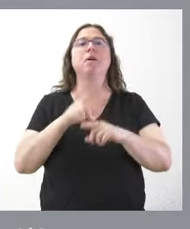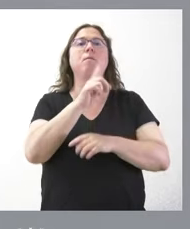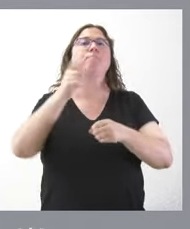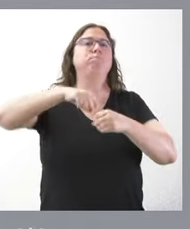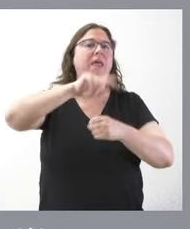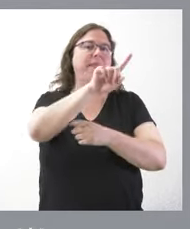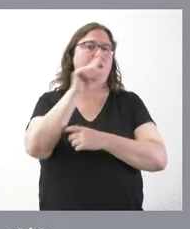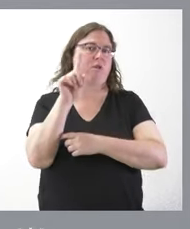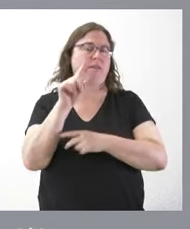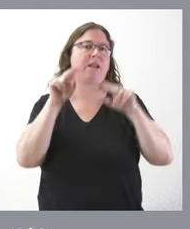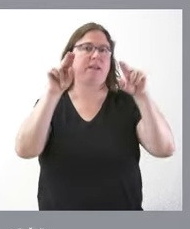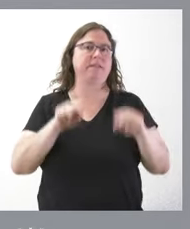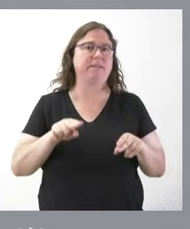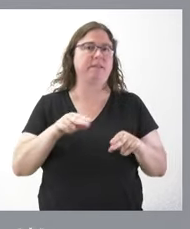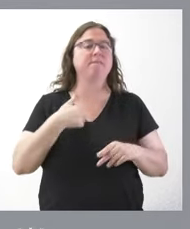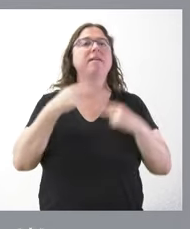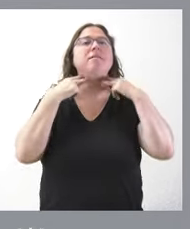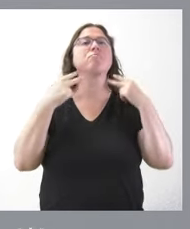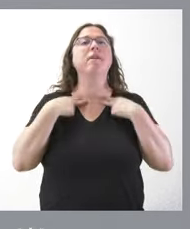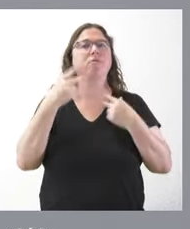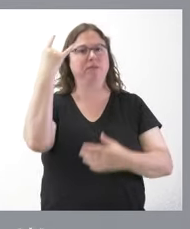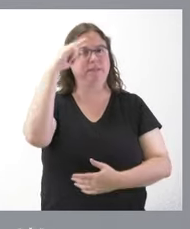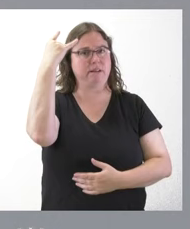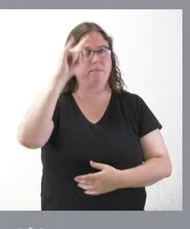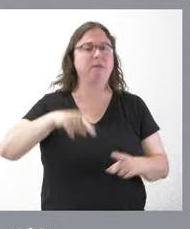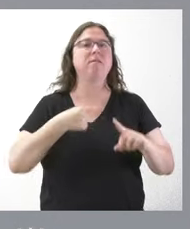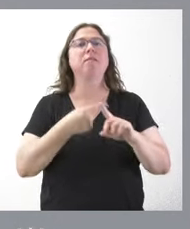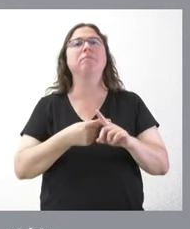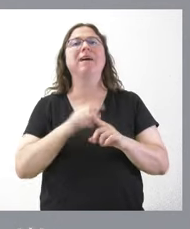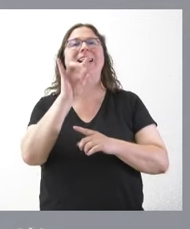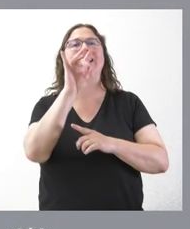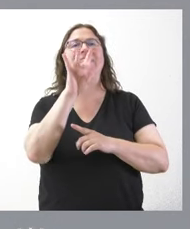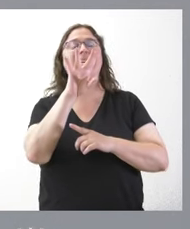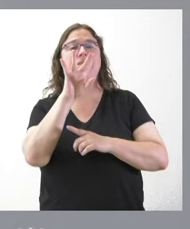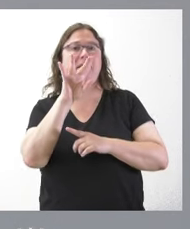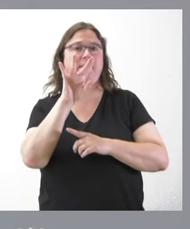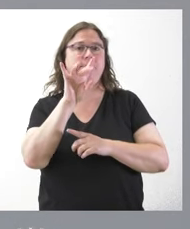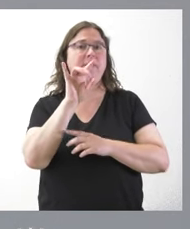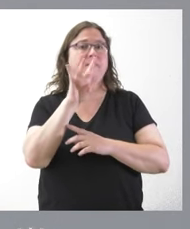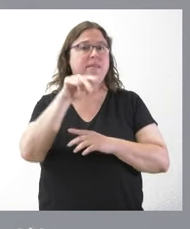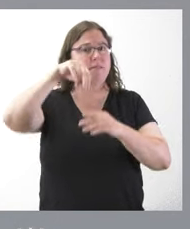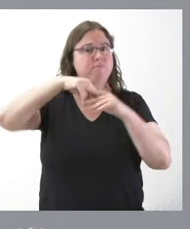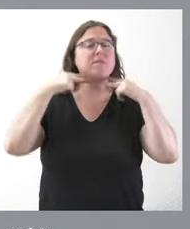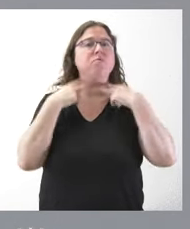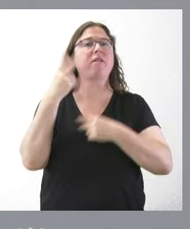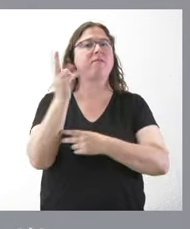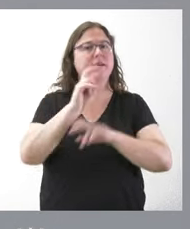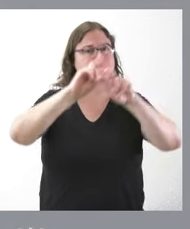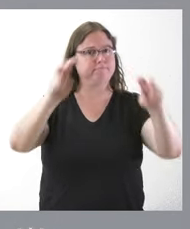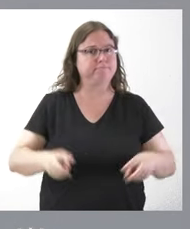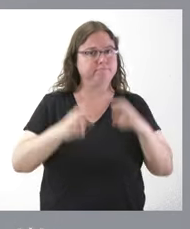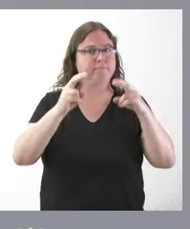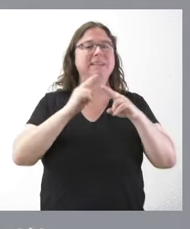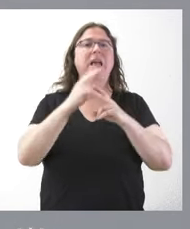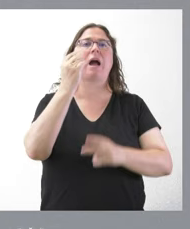de la residencia asistida de la Diputación de Salamanca y se renuevan las quince de la Diputación de Valladolid, residencia cardenal